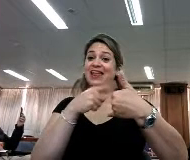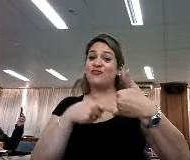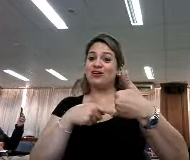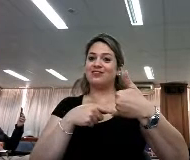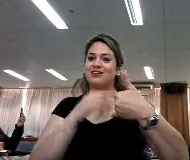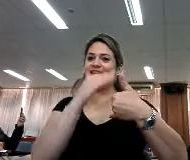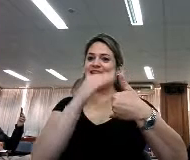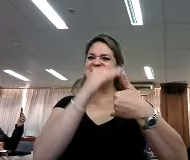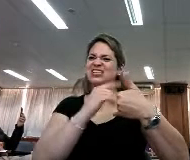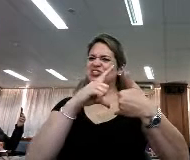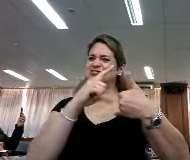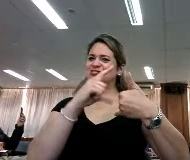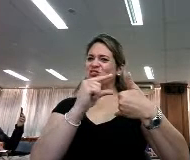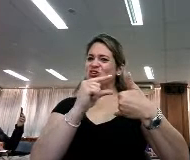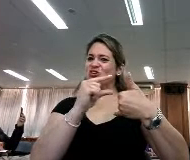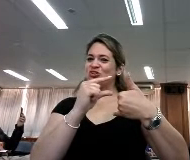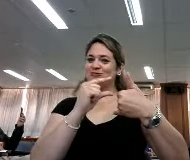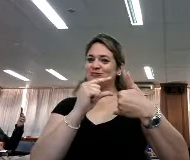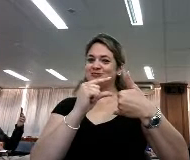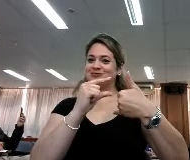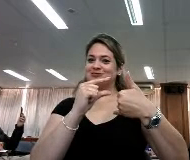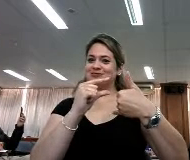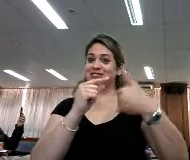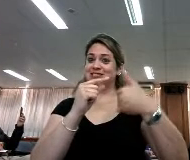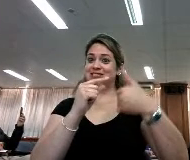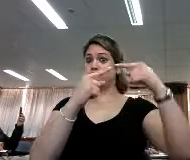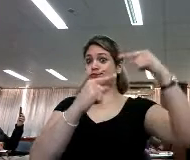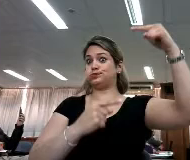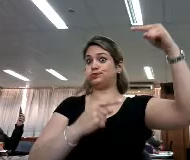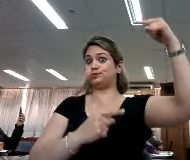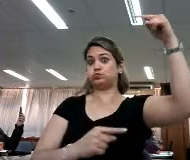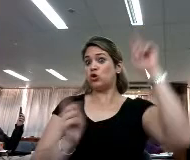textos son cortos, mismo caso que acá.